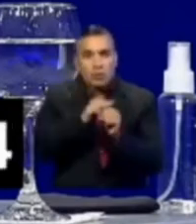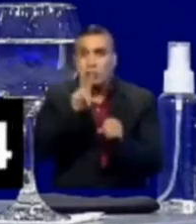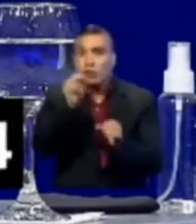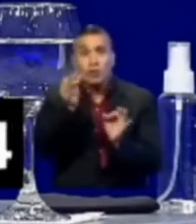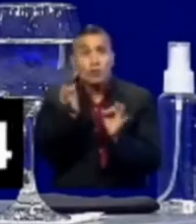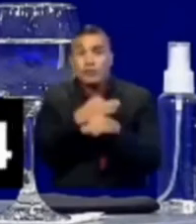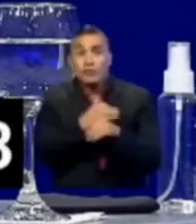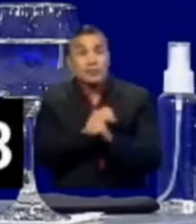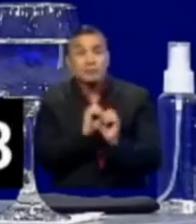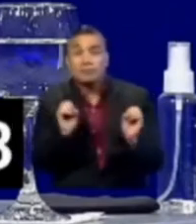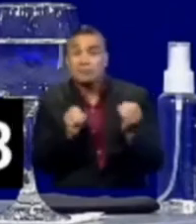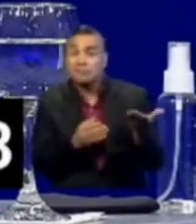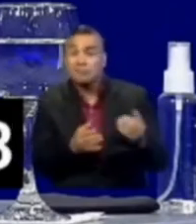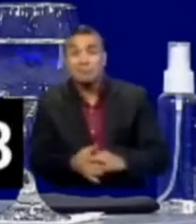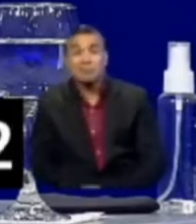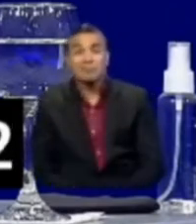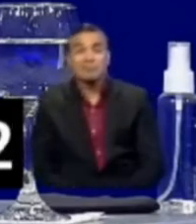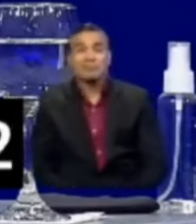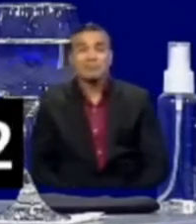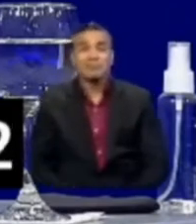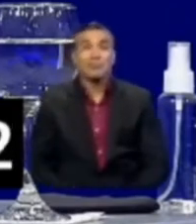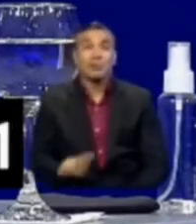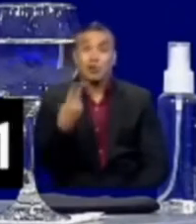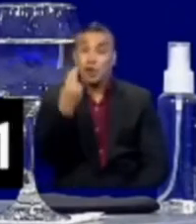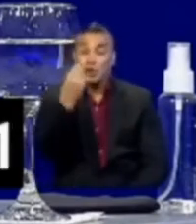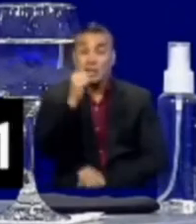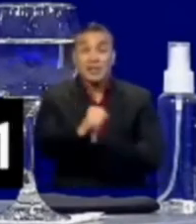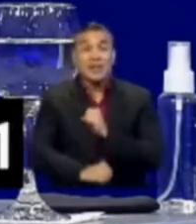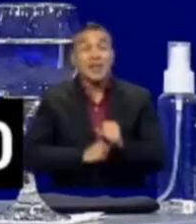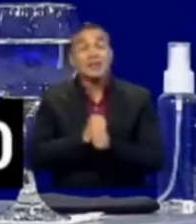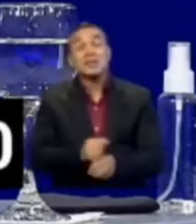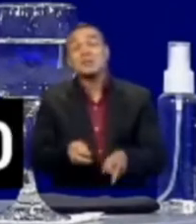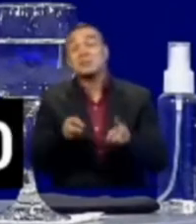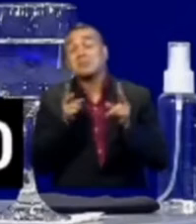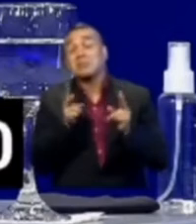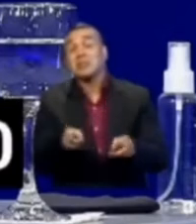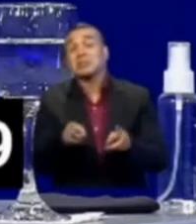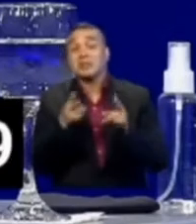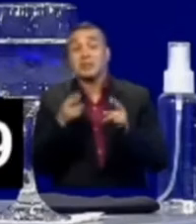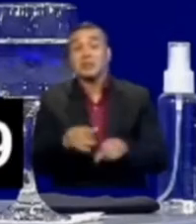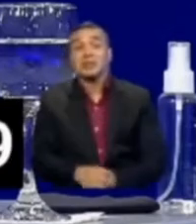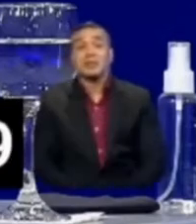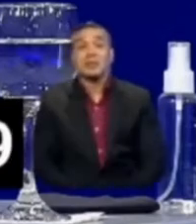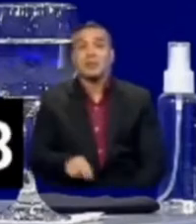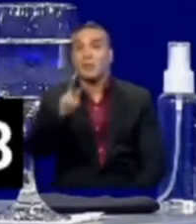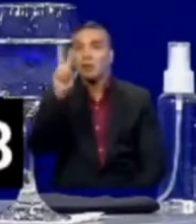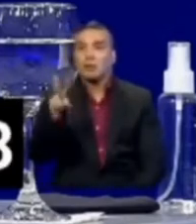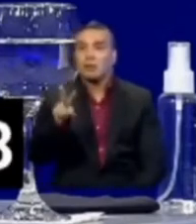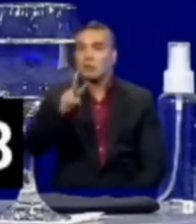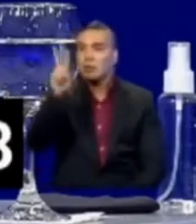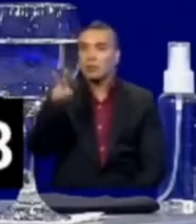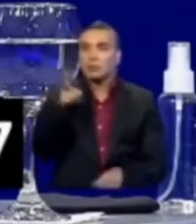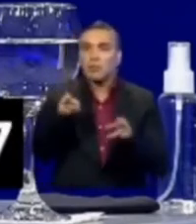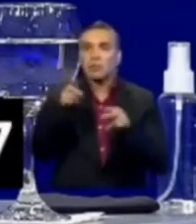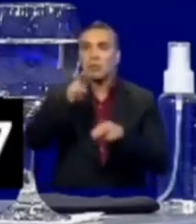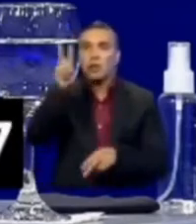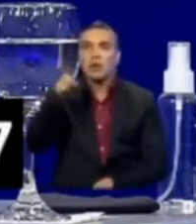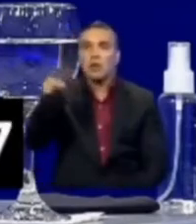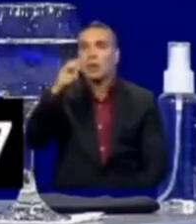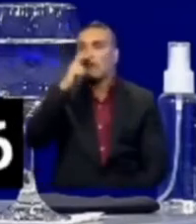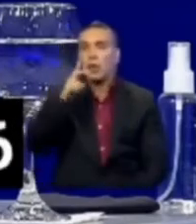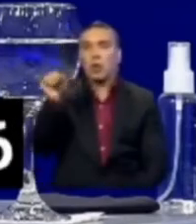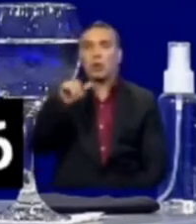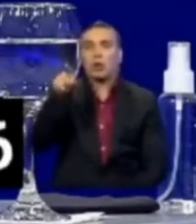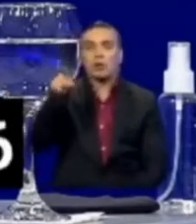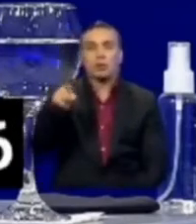funcionado. Ya van 12 años con el cuco de Venezuela, el cuco de Maduro.